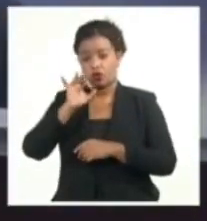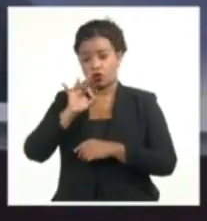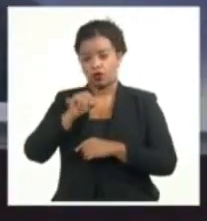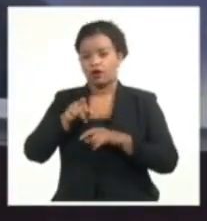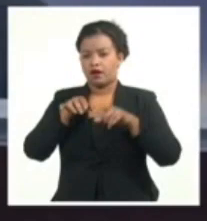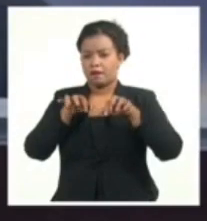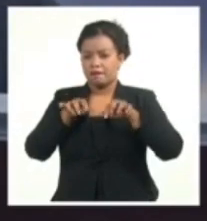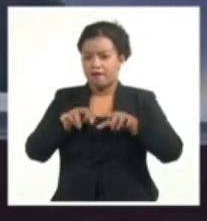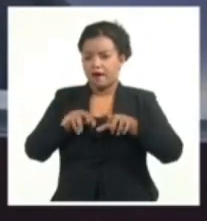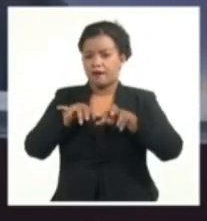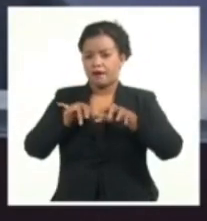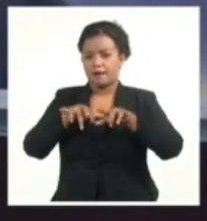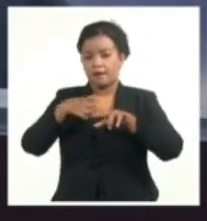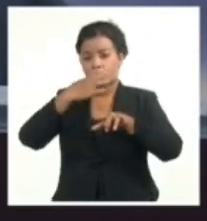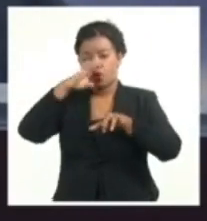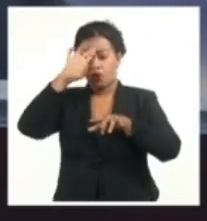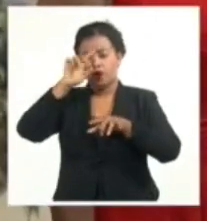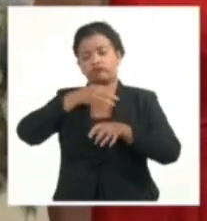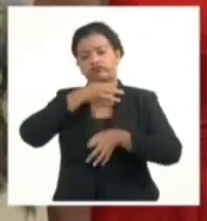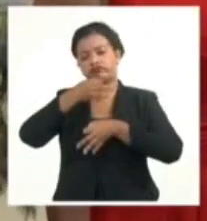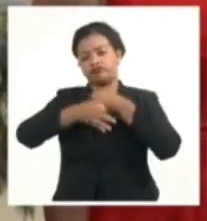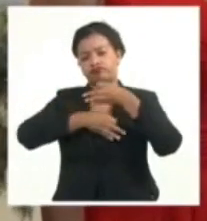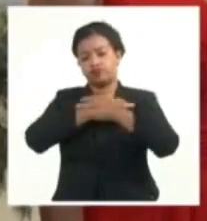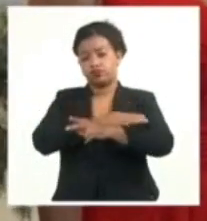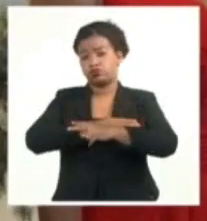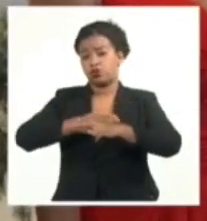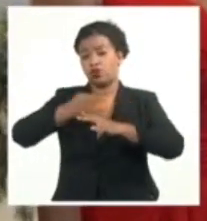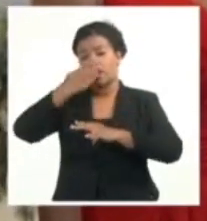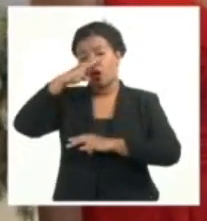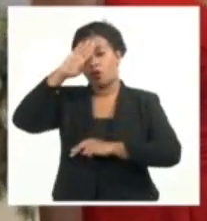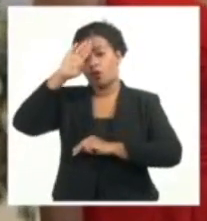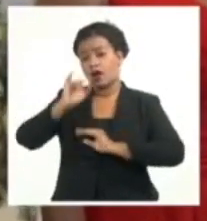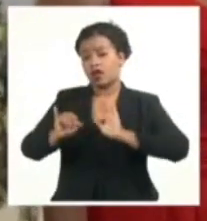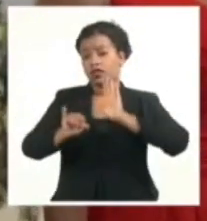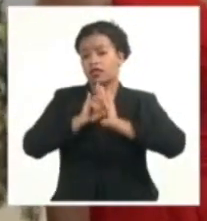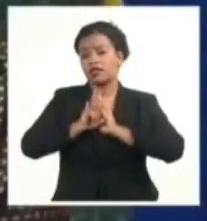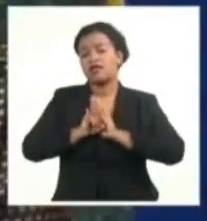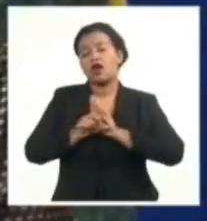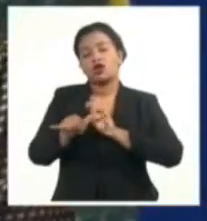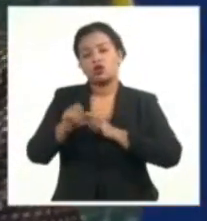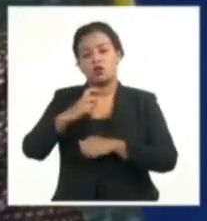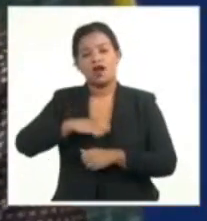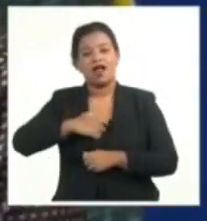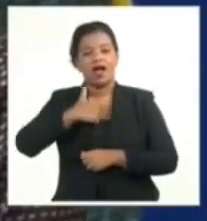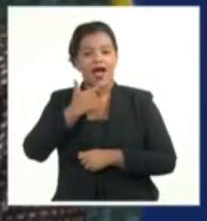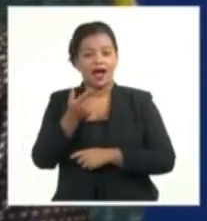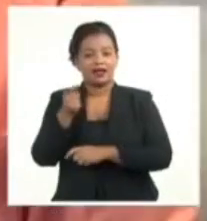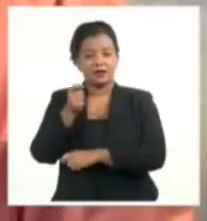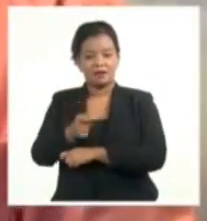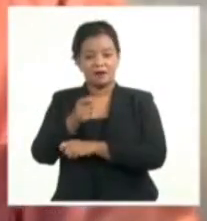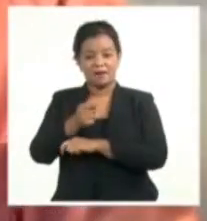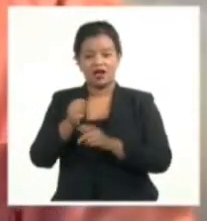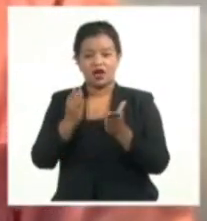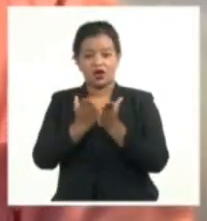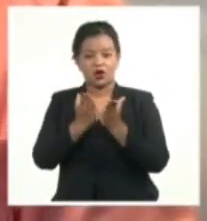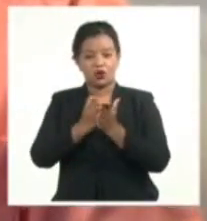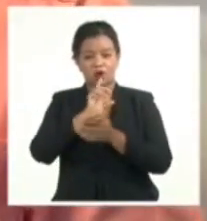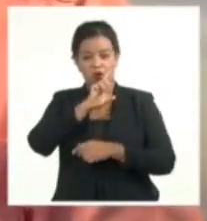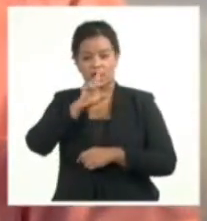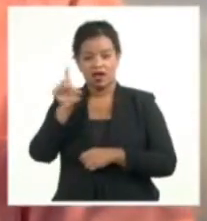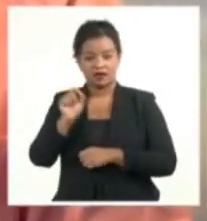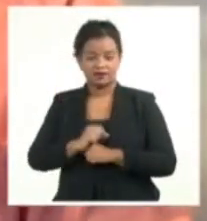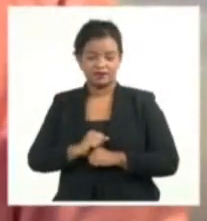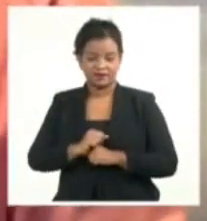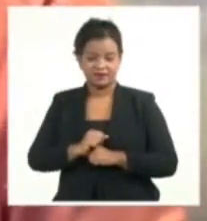para contar de Cuba y su identidad también es preciso hacerlo desde el arte que se enseña en las escuelas. El ministro de Cultura,